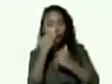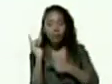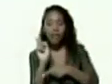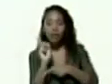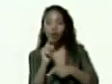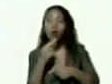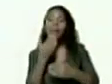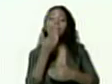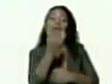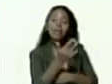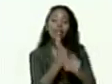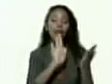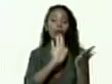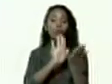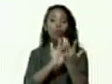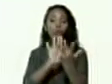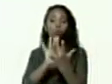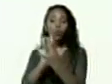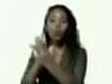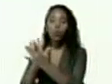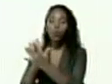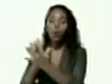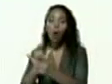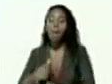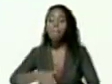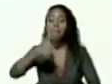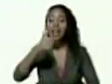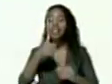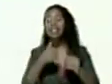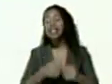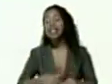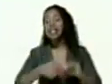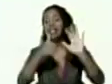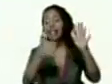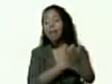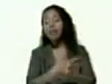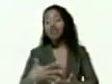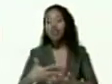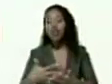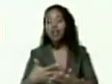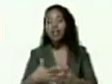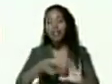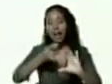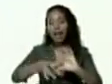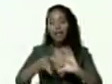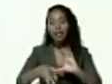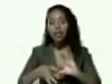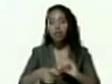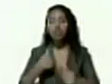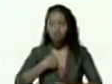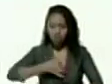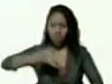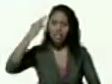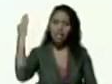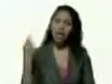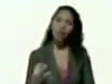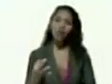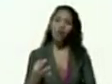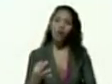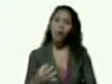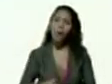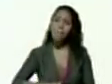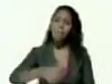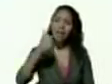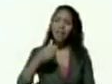conectarnos con los más de 6 millones de carnetizados y estoy seguro con los más de